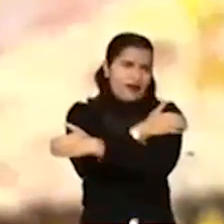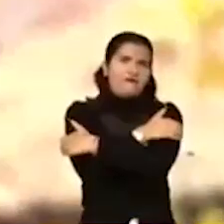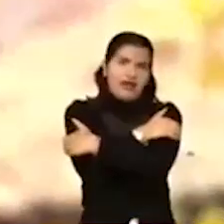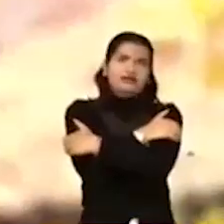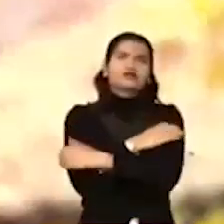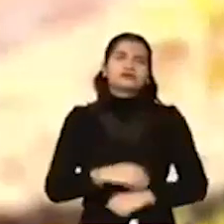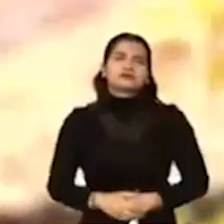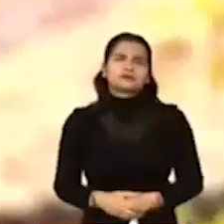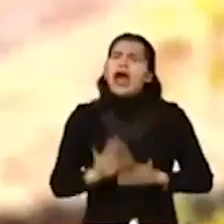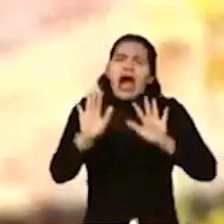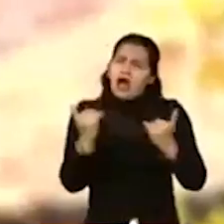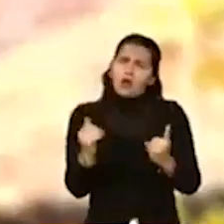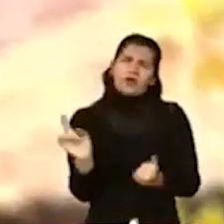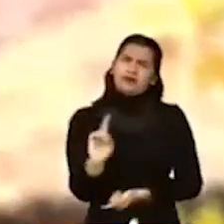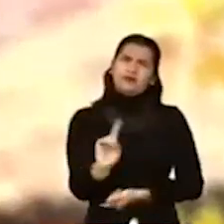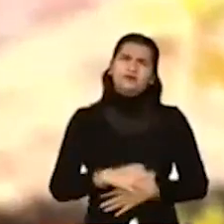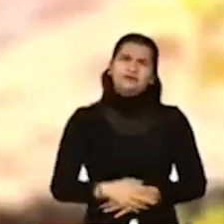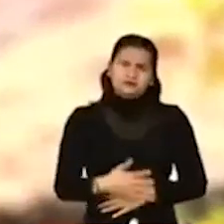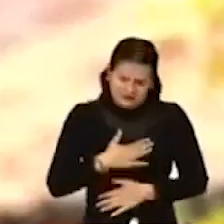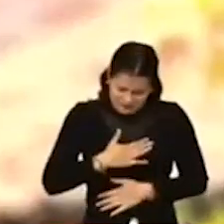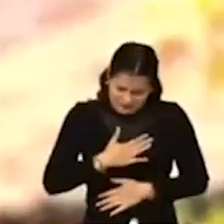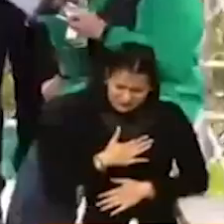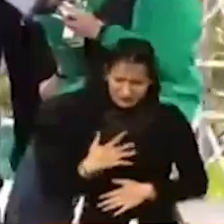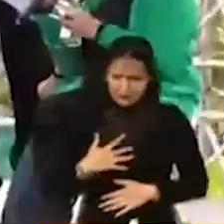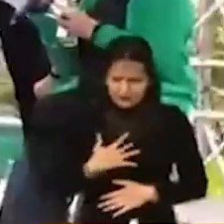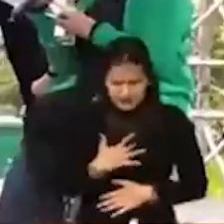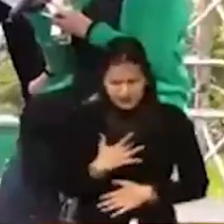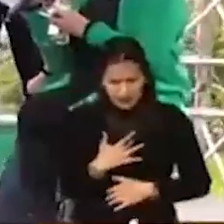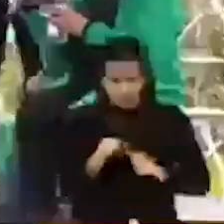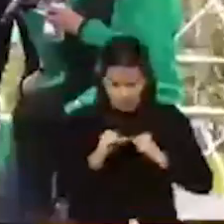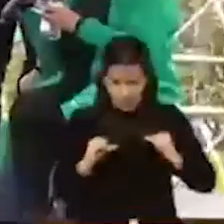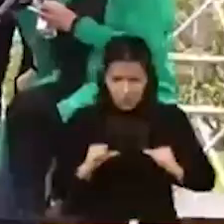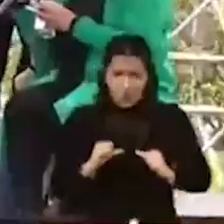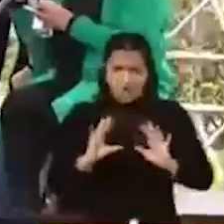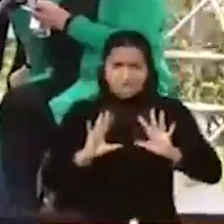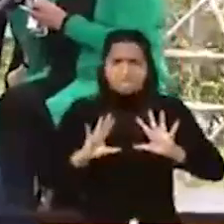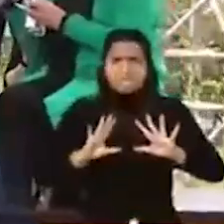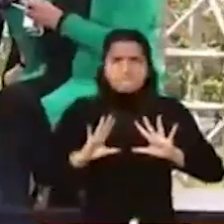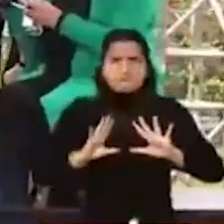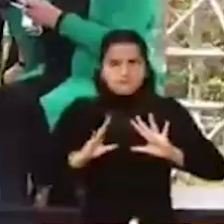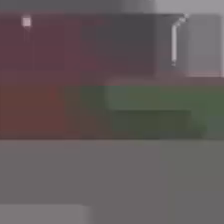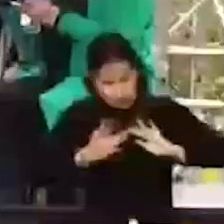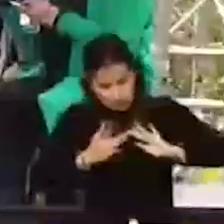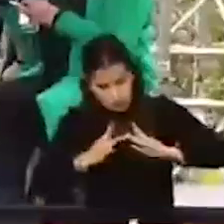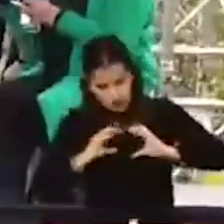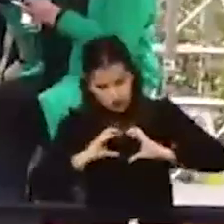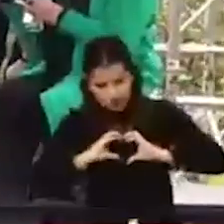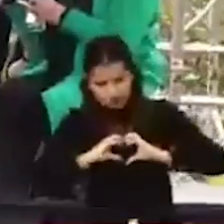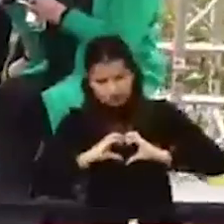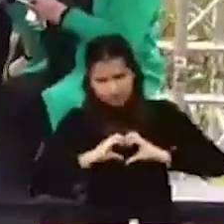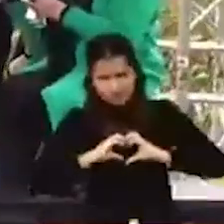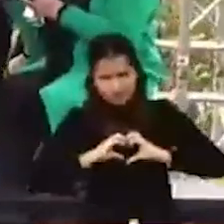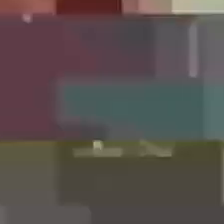perdóname, pero es la verdad. Lo que siento en ese momento es, iniciemos el camino para poder hacer este trabajo